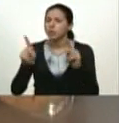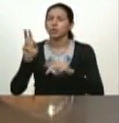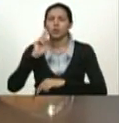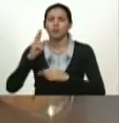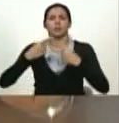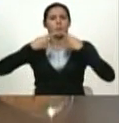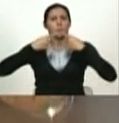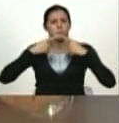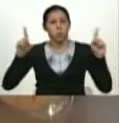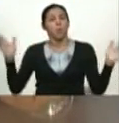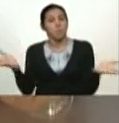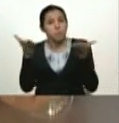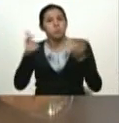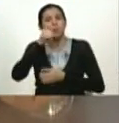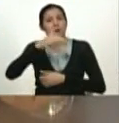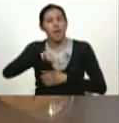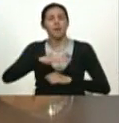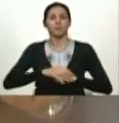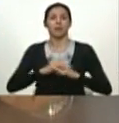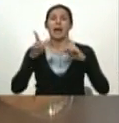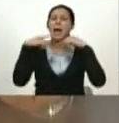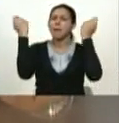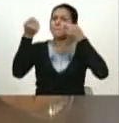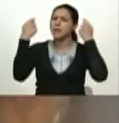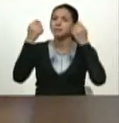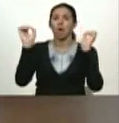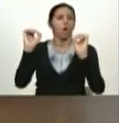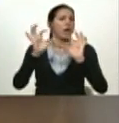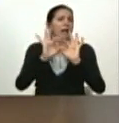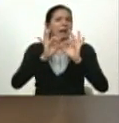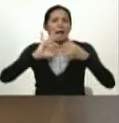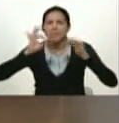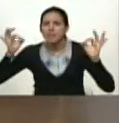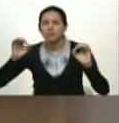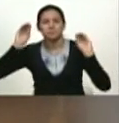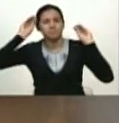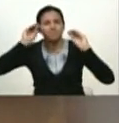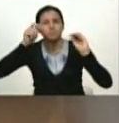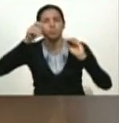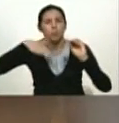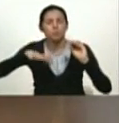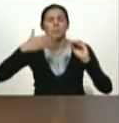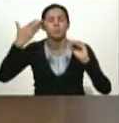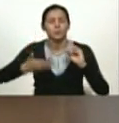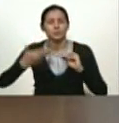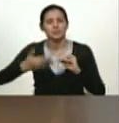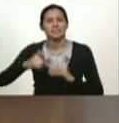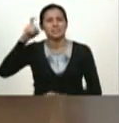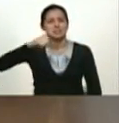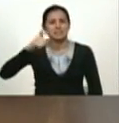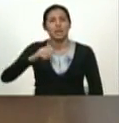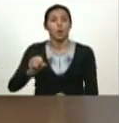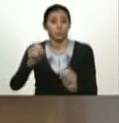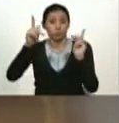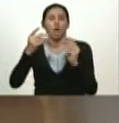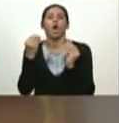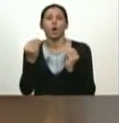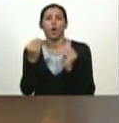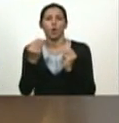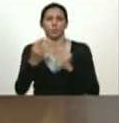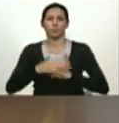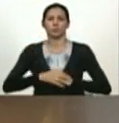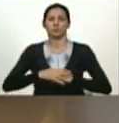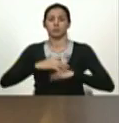motivar al pueblo si tenemos que hacer cadenas para enseñarle al pueblo la importancia la oportunidad y la forma como se hace la